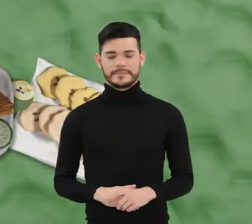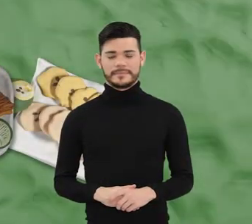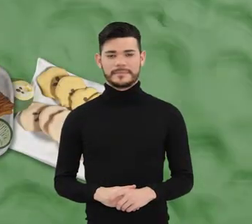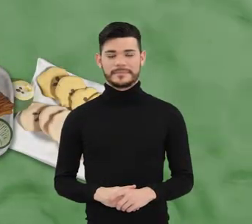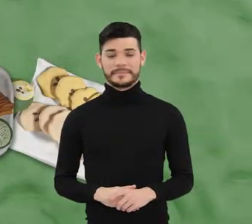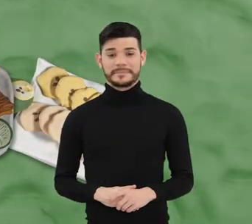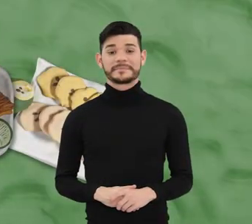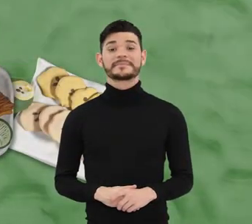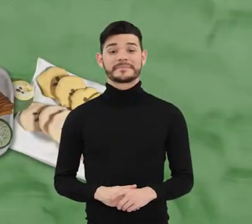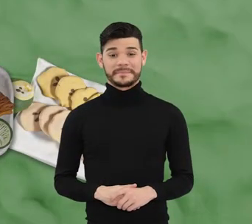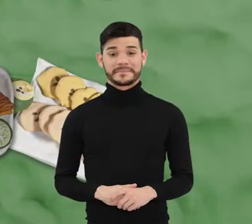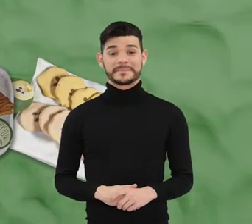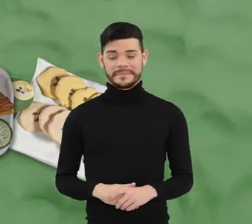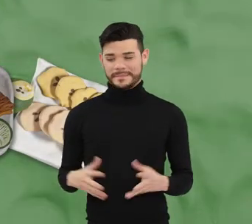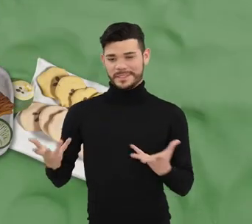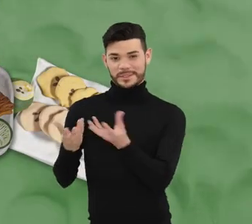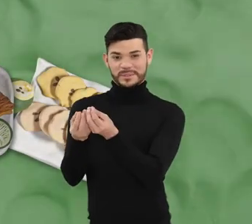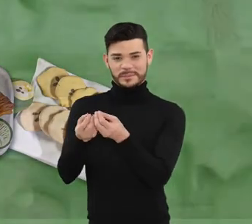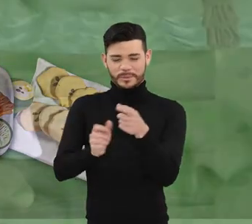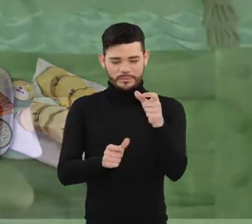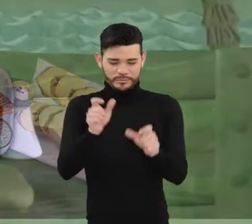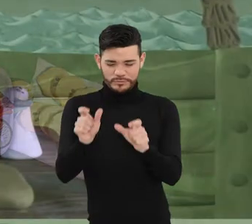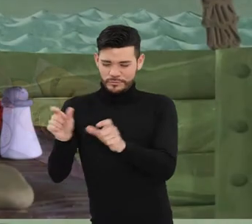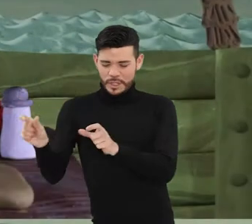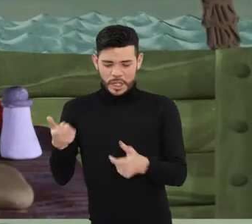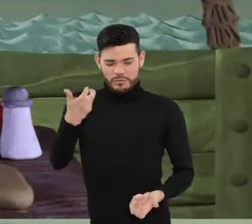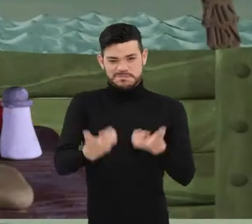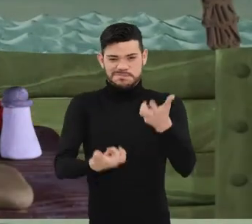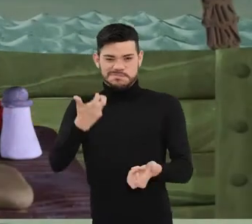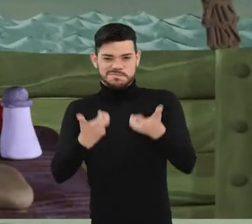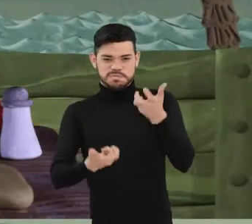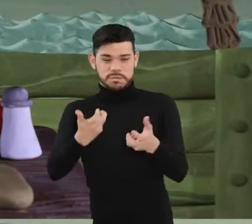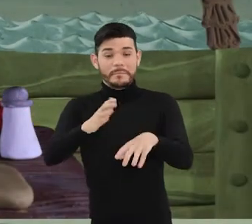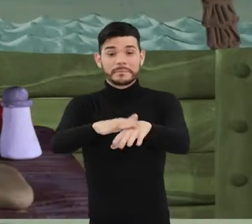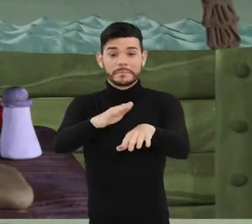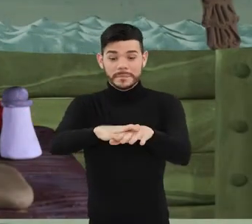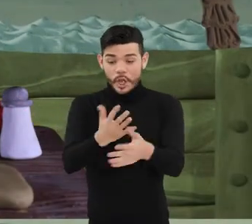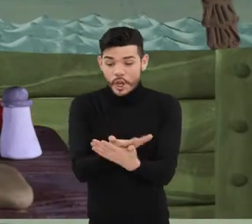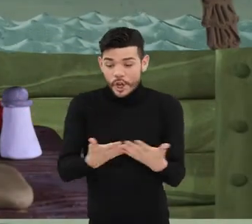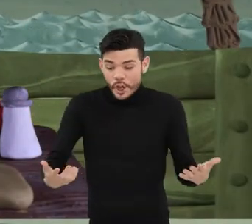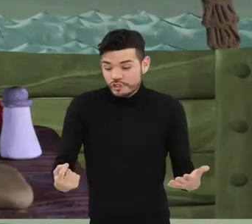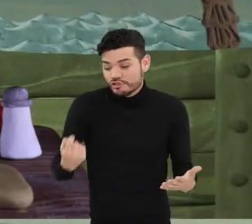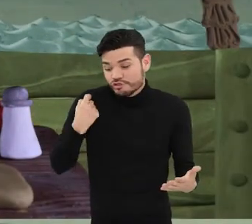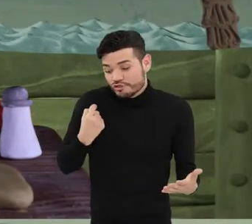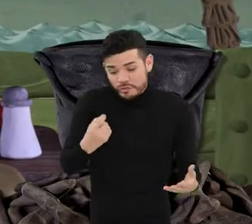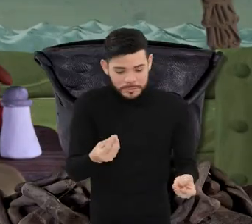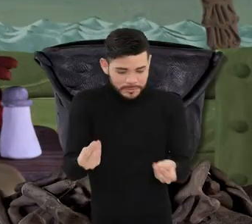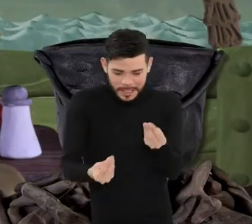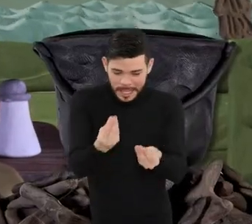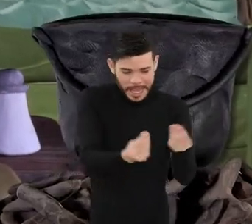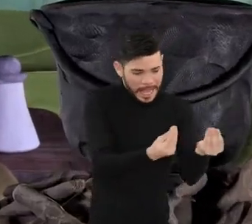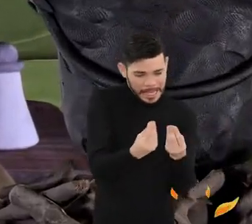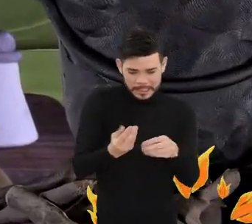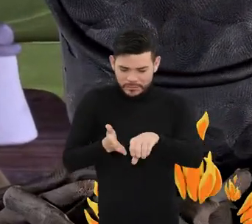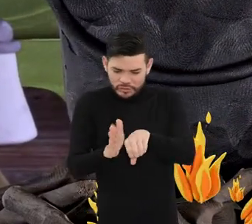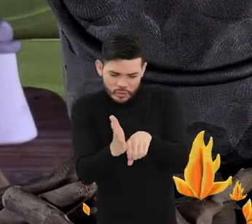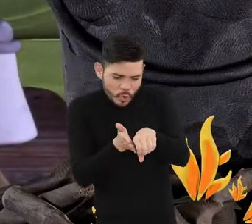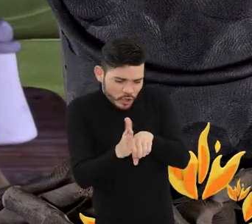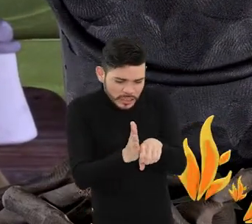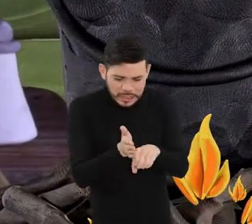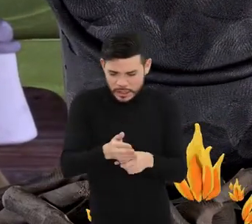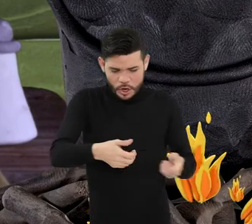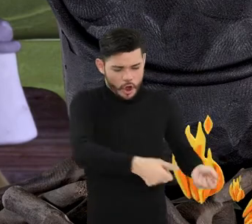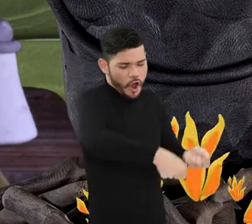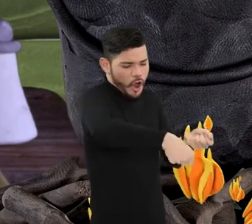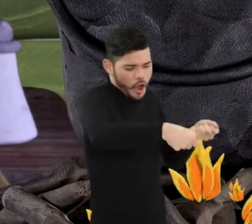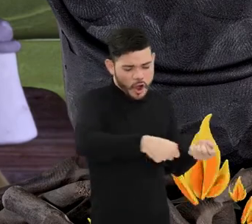Los cocineros Con ingredientes frescos, un cuchillo, una olla, fuego para